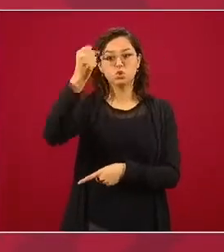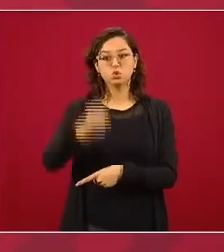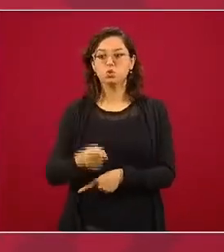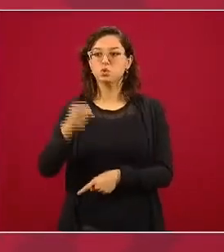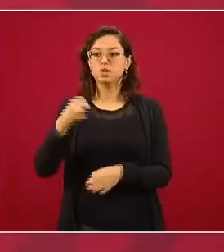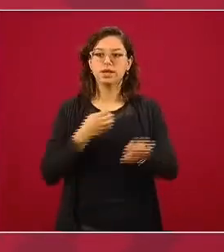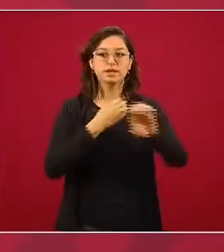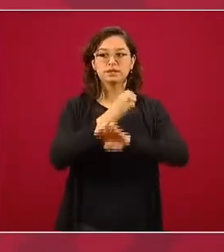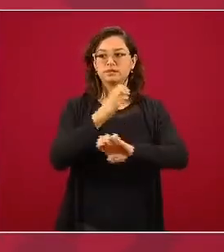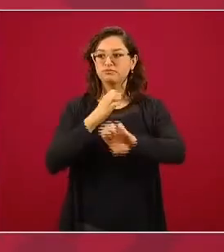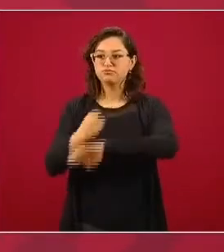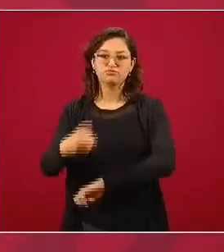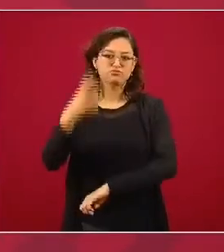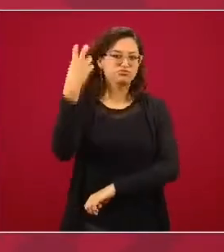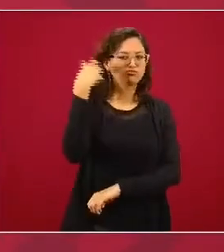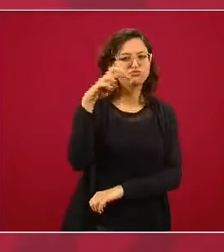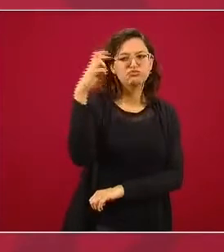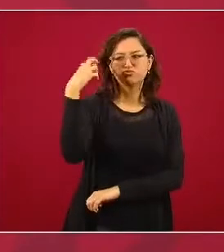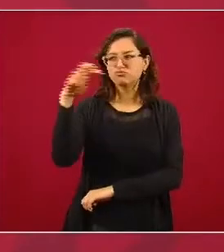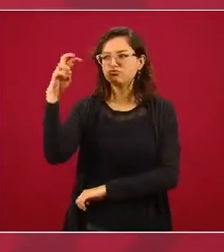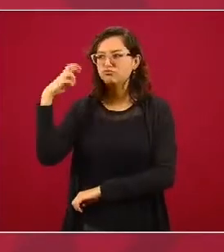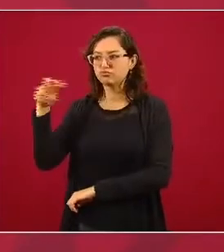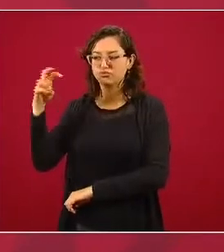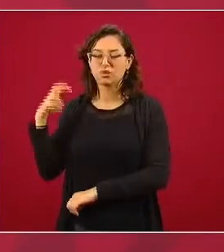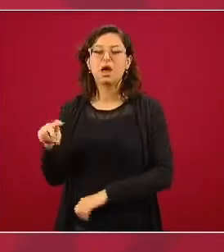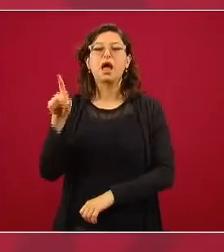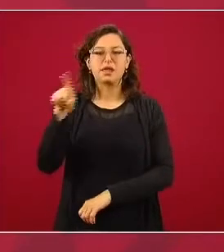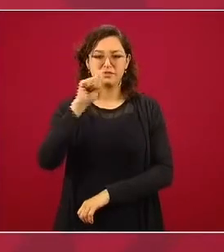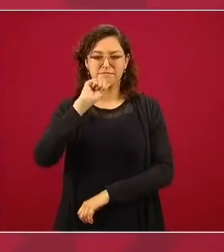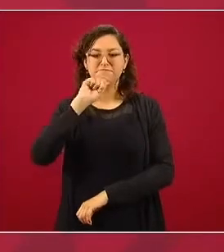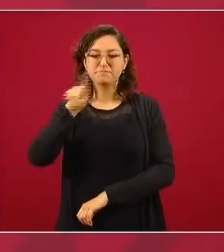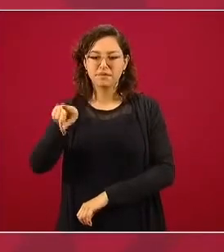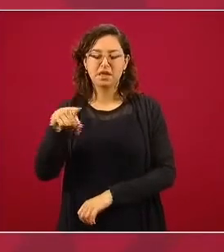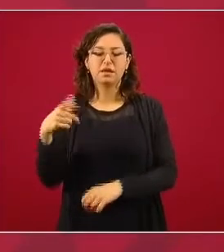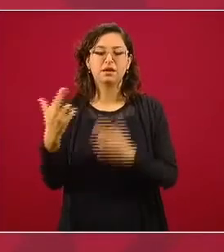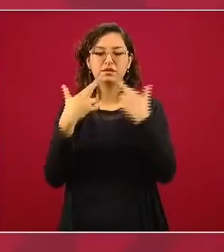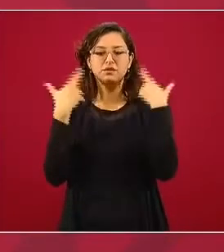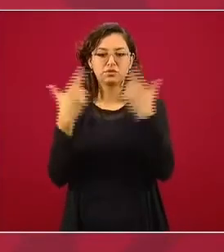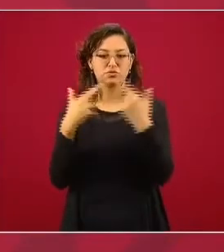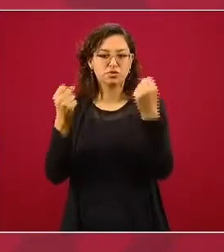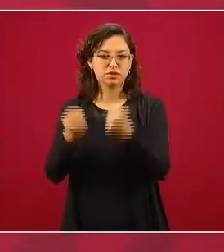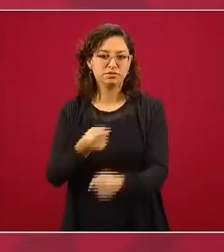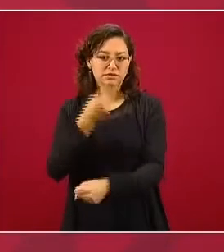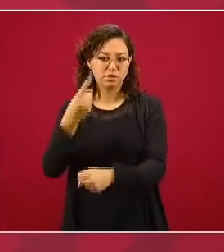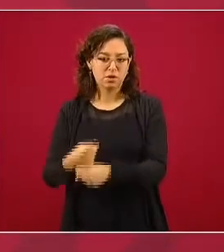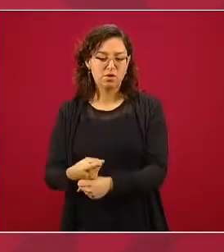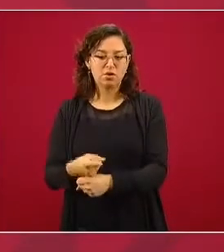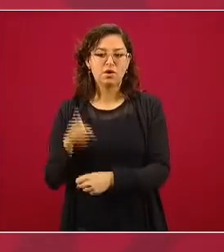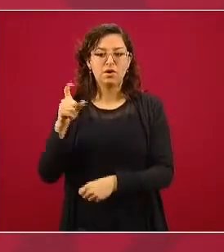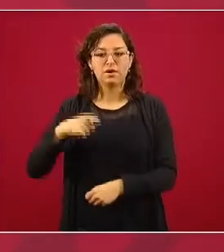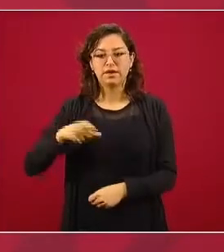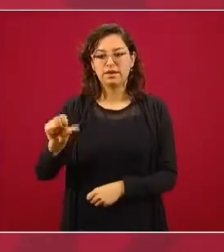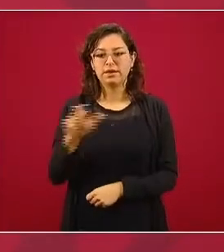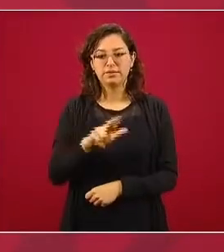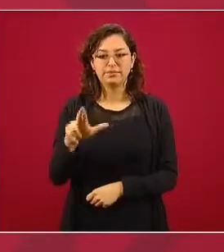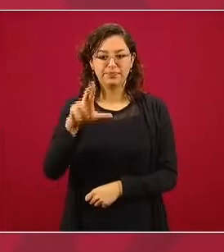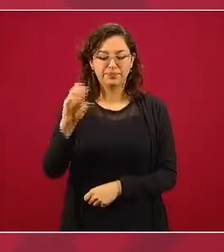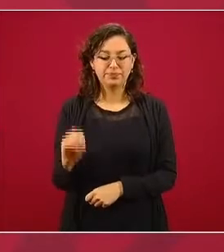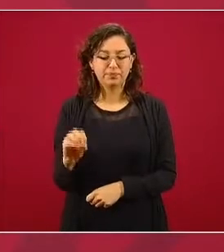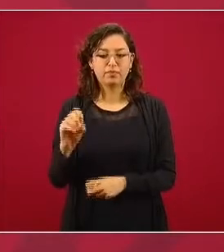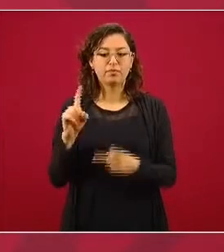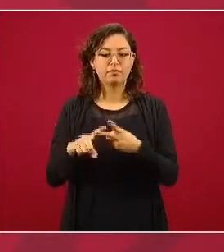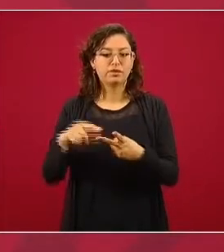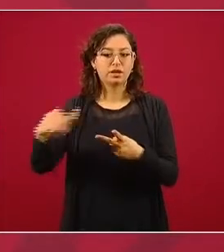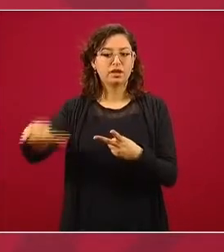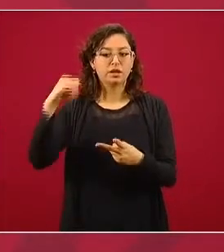allá celebramos las reuniones de seguridad en Quintana Roo, en